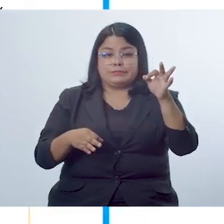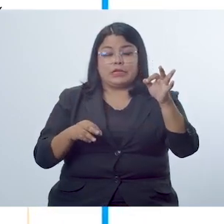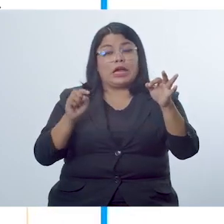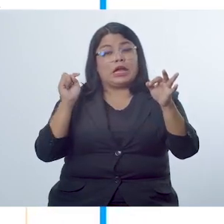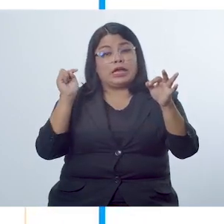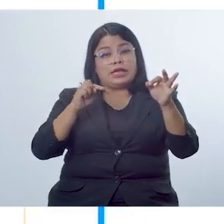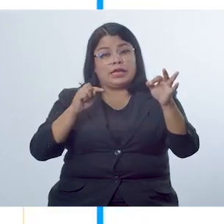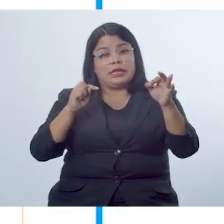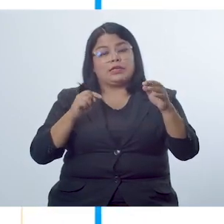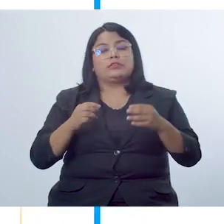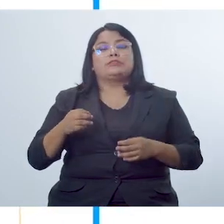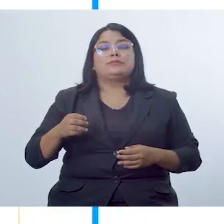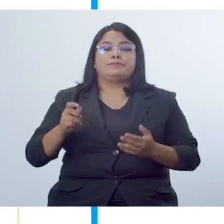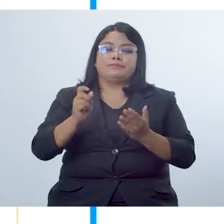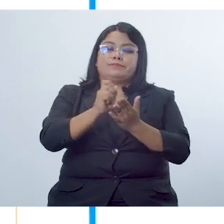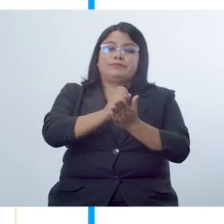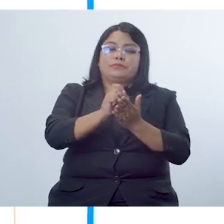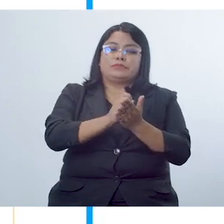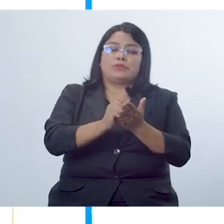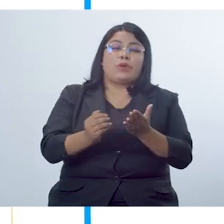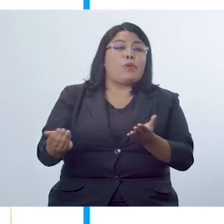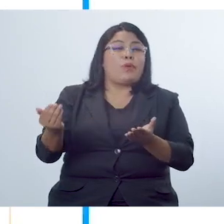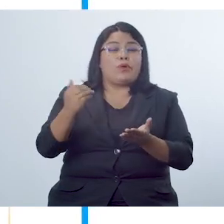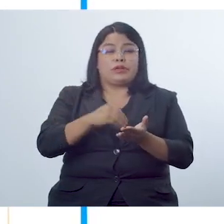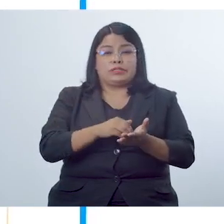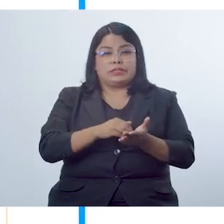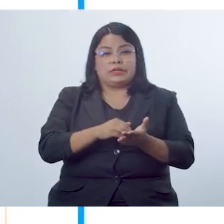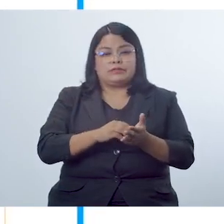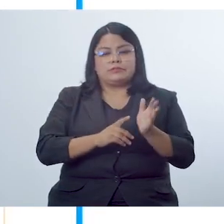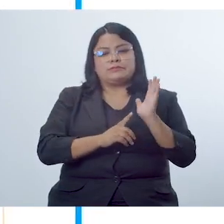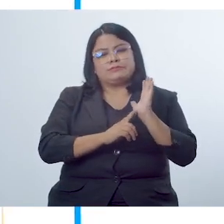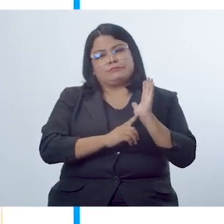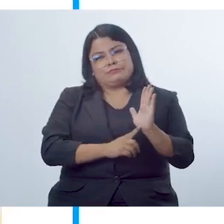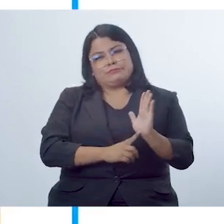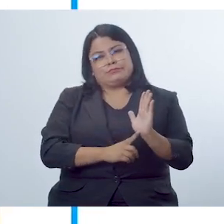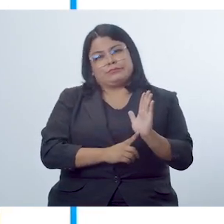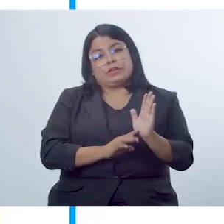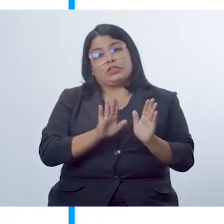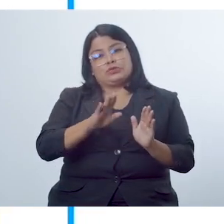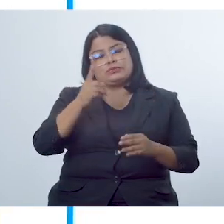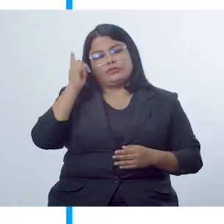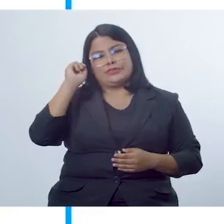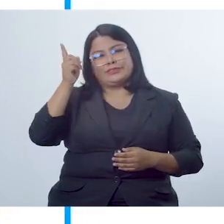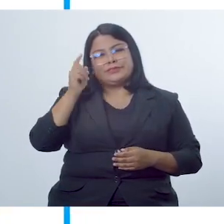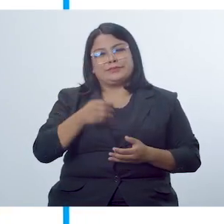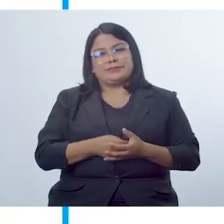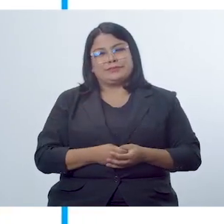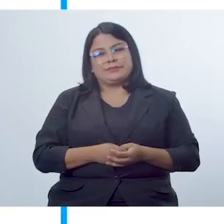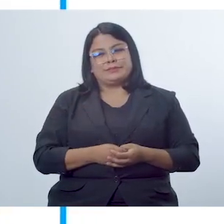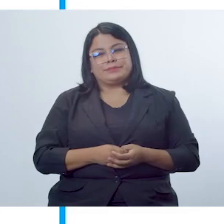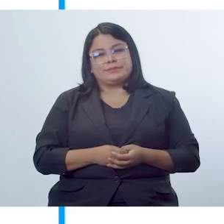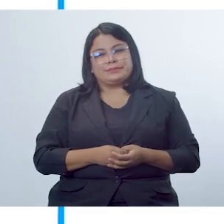Con todo esto deberá escribir una nueva versión y presentarla a su docente.